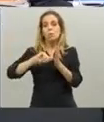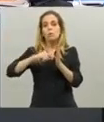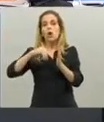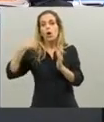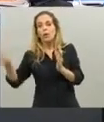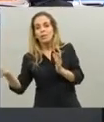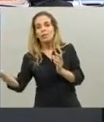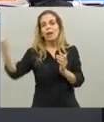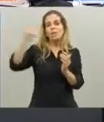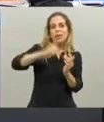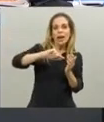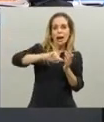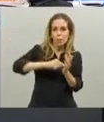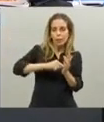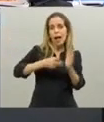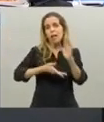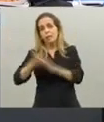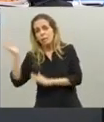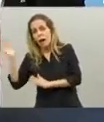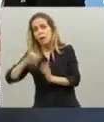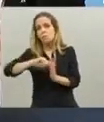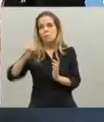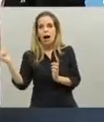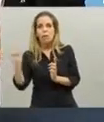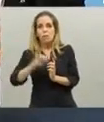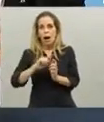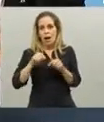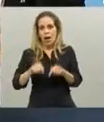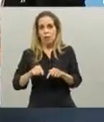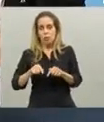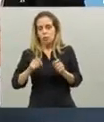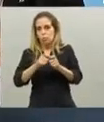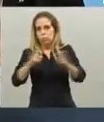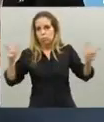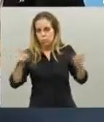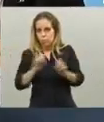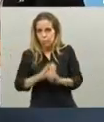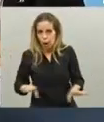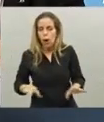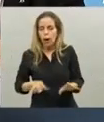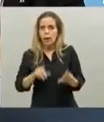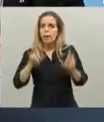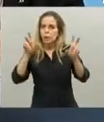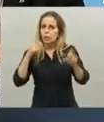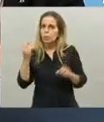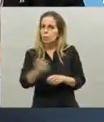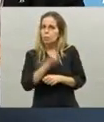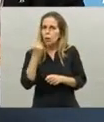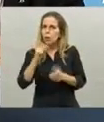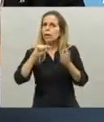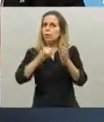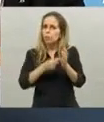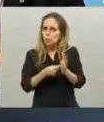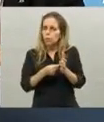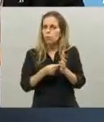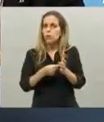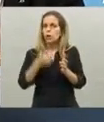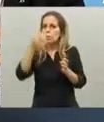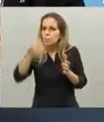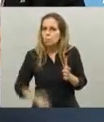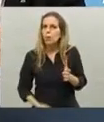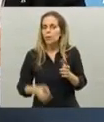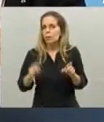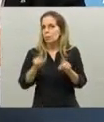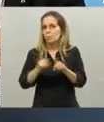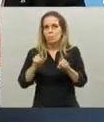mismos 3 millones que viven en la ciudad. Y además, tenemos un tema en particular del cual he hablado hasta el cansancio del primer día, que es la